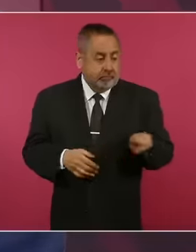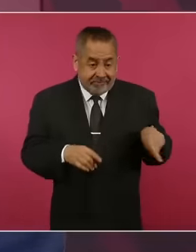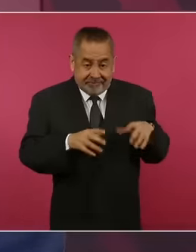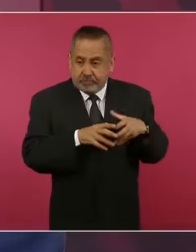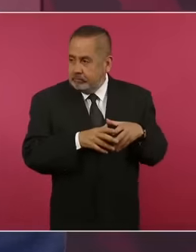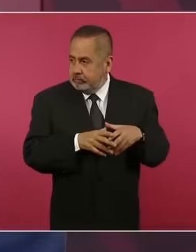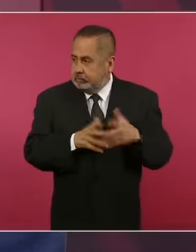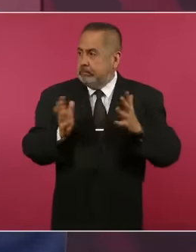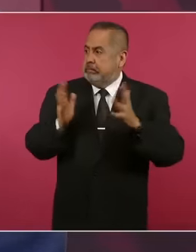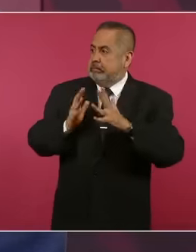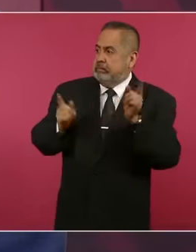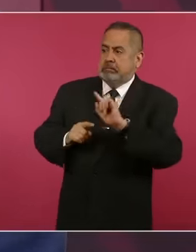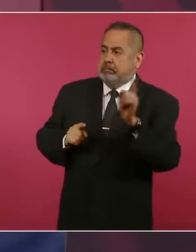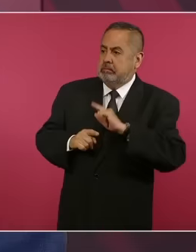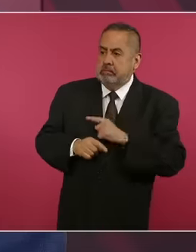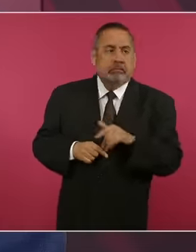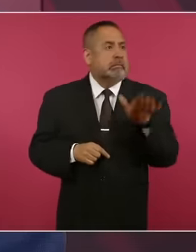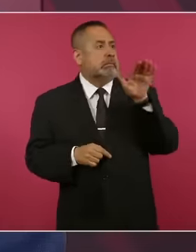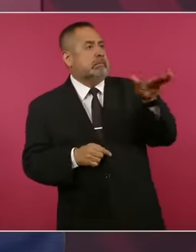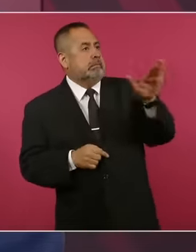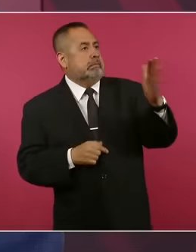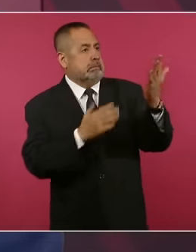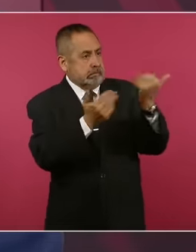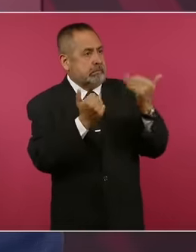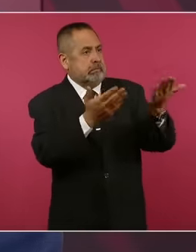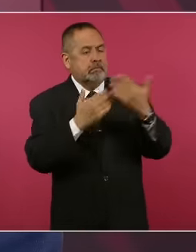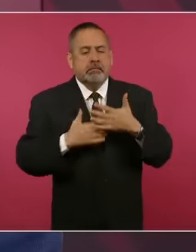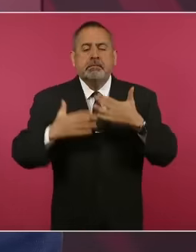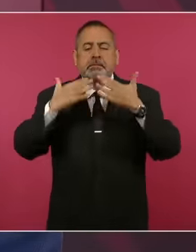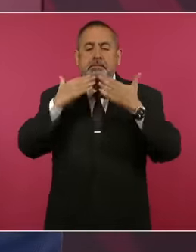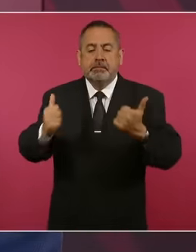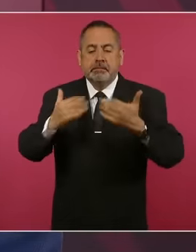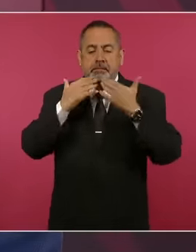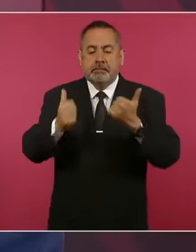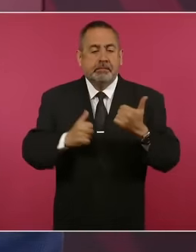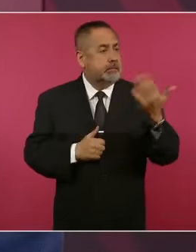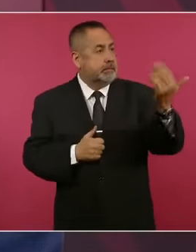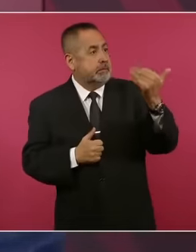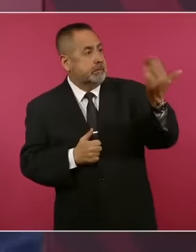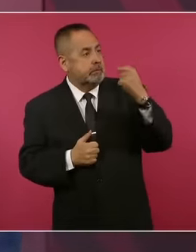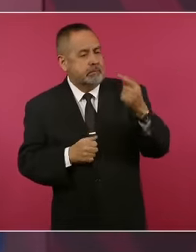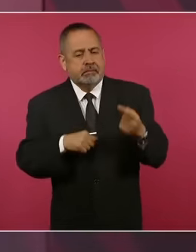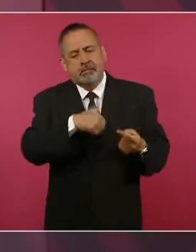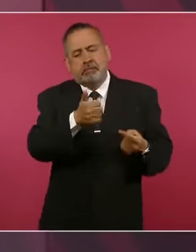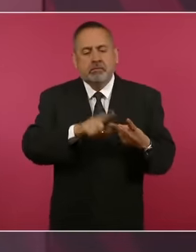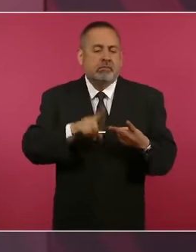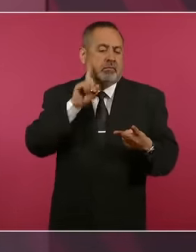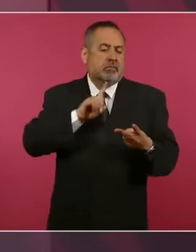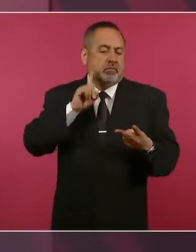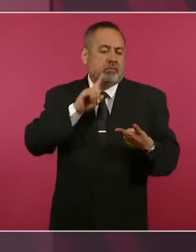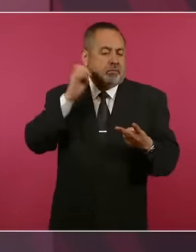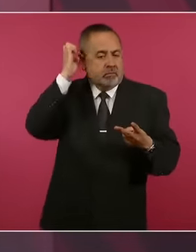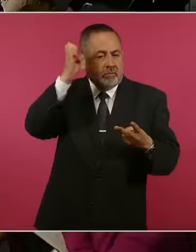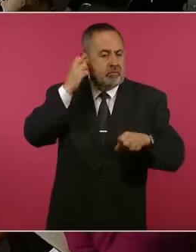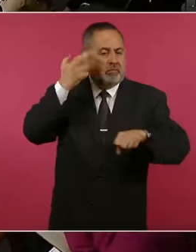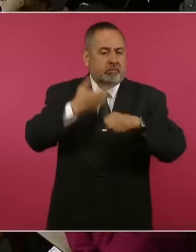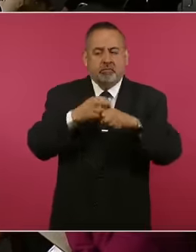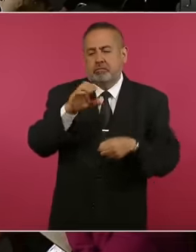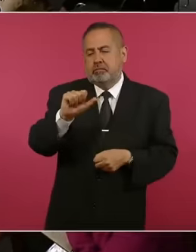y a la emperatriz Carlota.